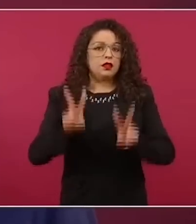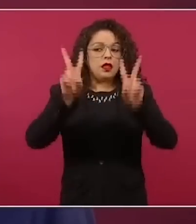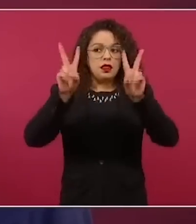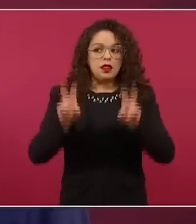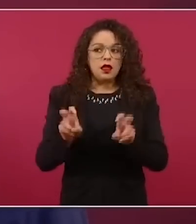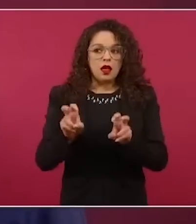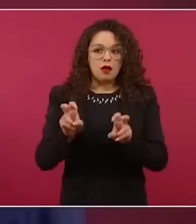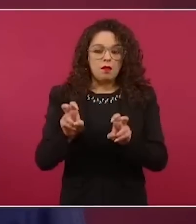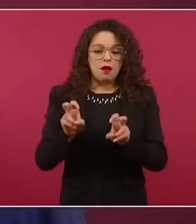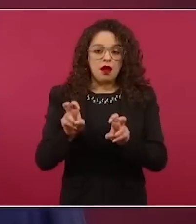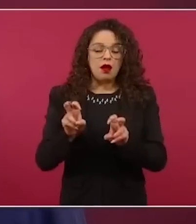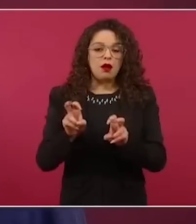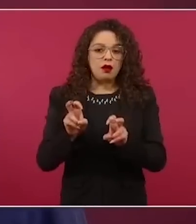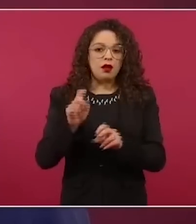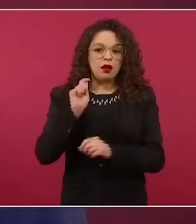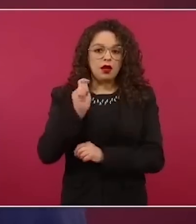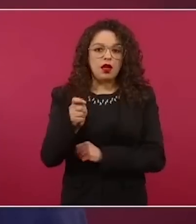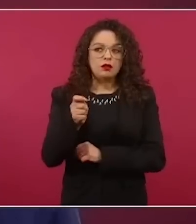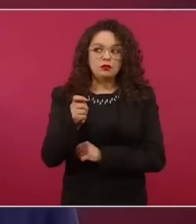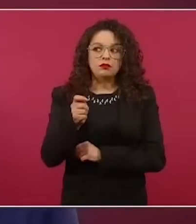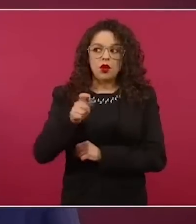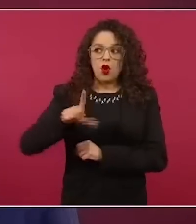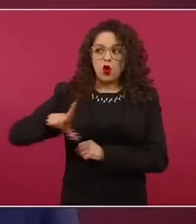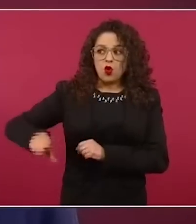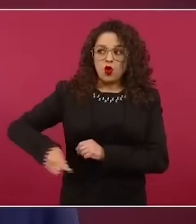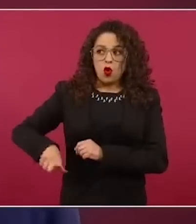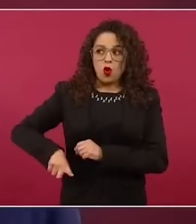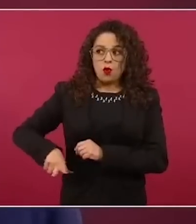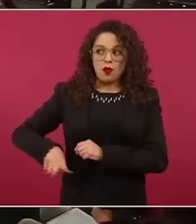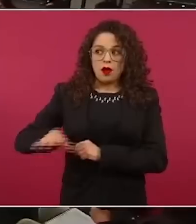buena entre los gobiernos.